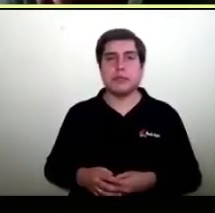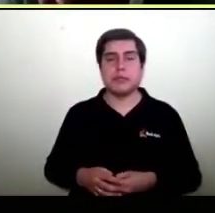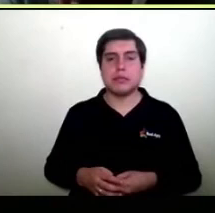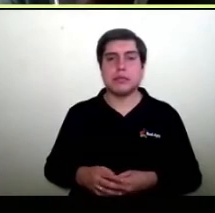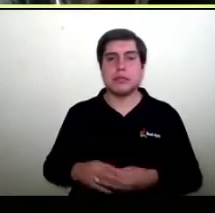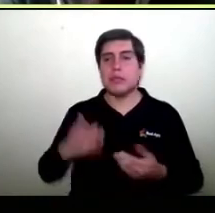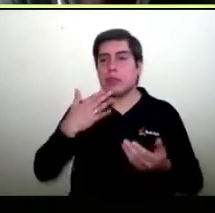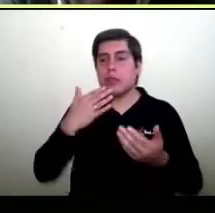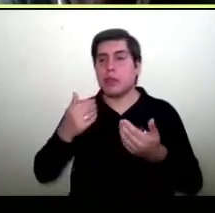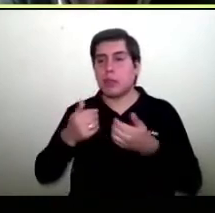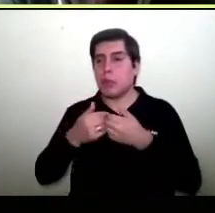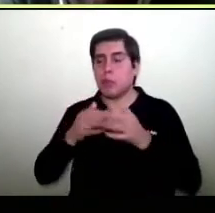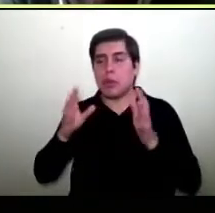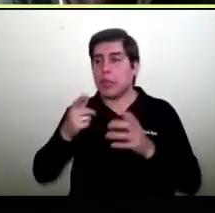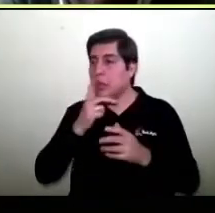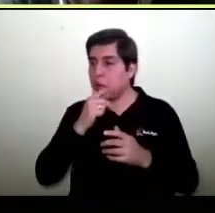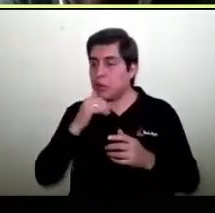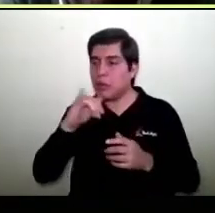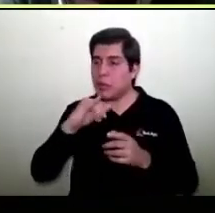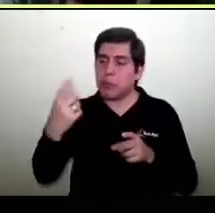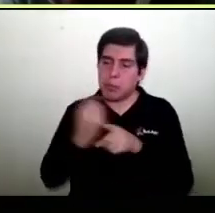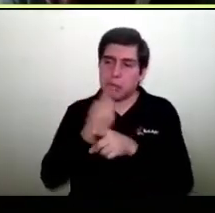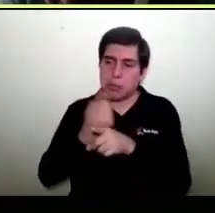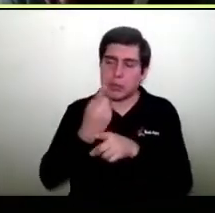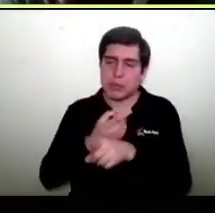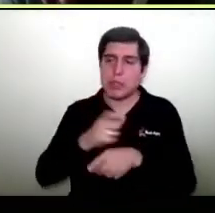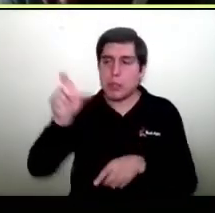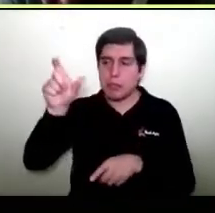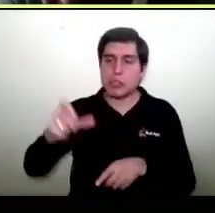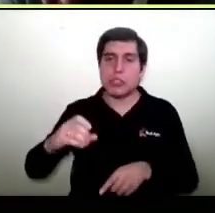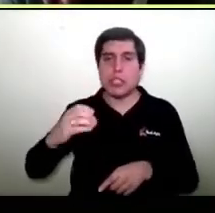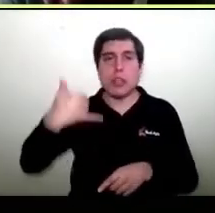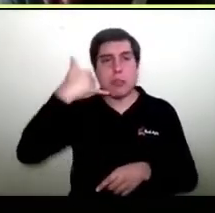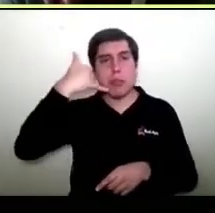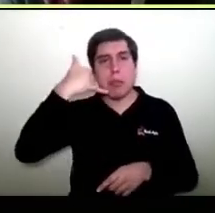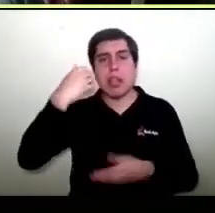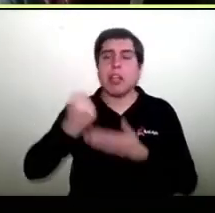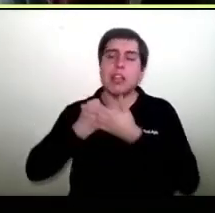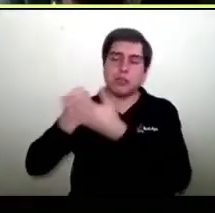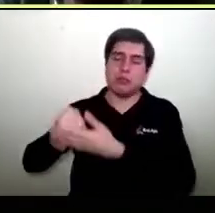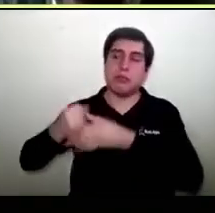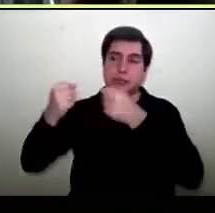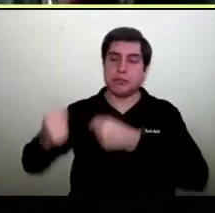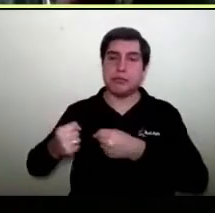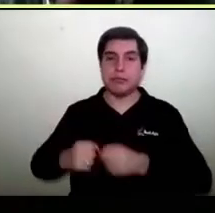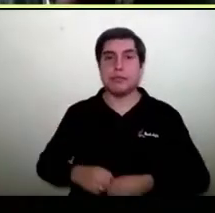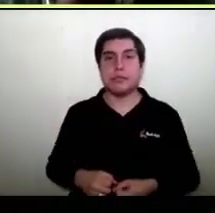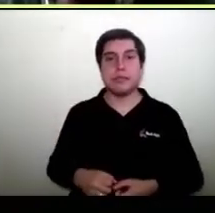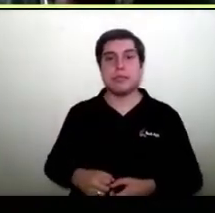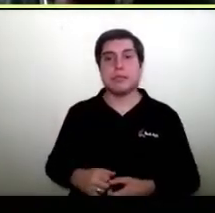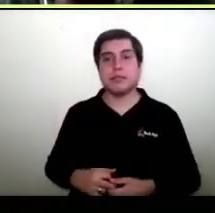cosa Caterin lo podemos ver y hay gente del call center que te puede ayudar y todo eso. Después dice